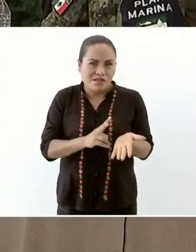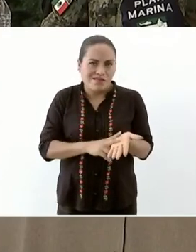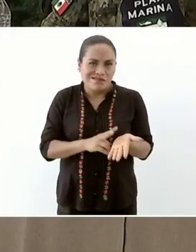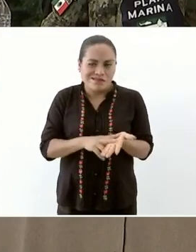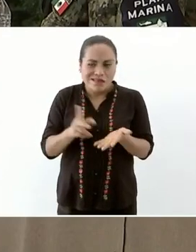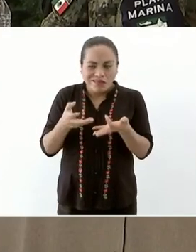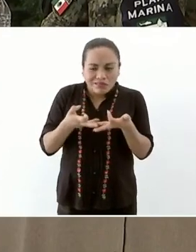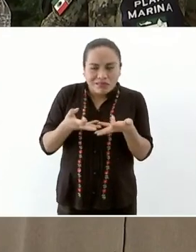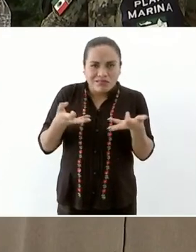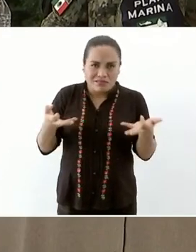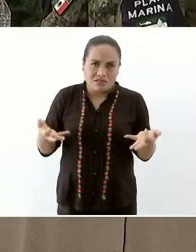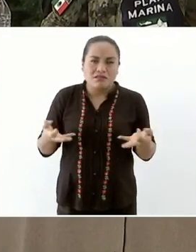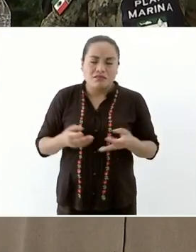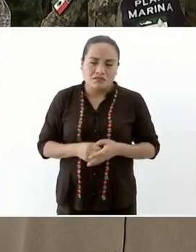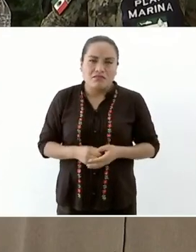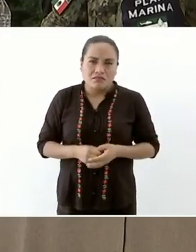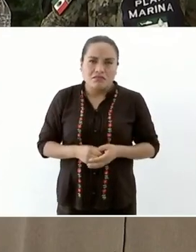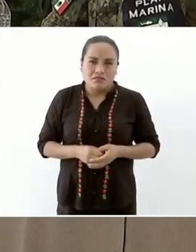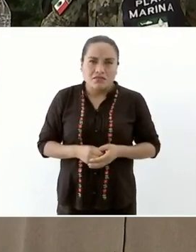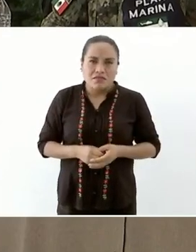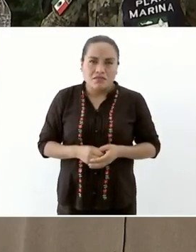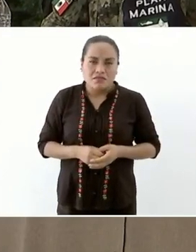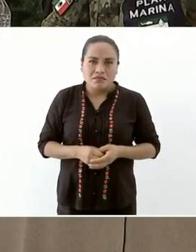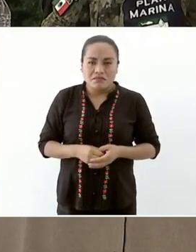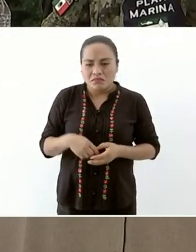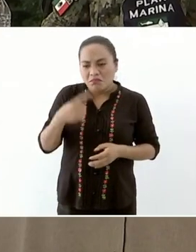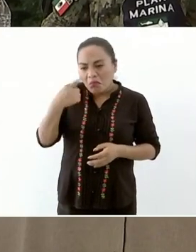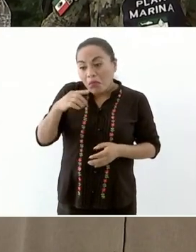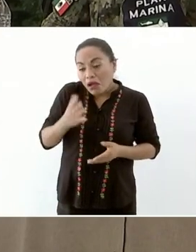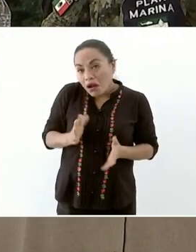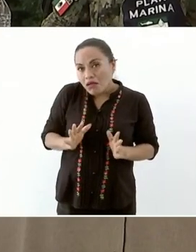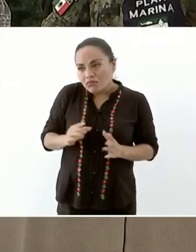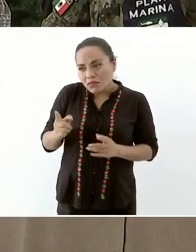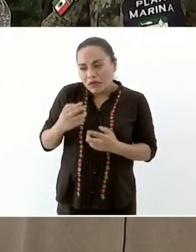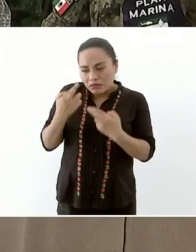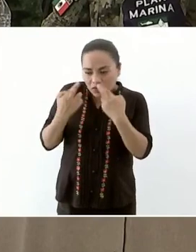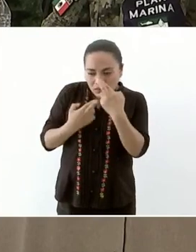para ver si no estaba bien hecho